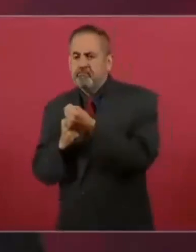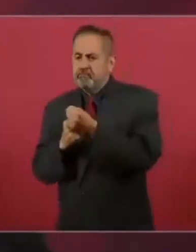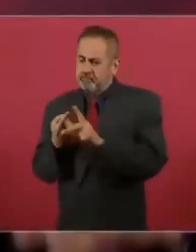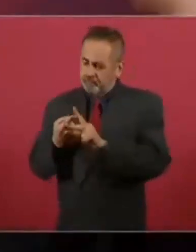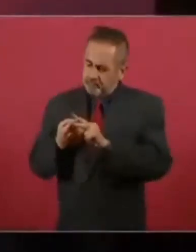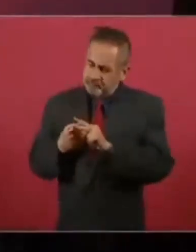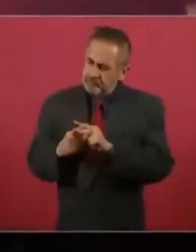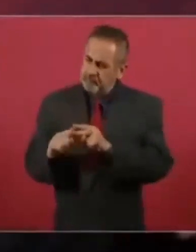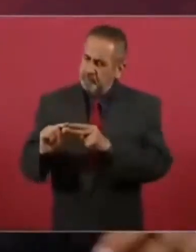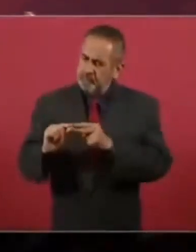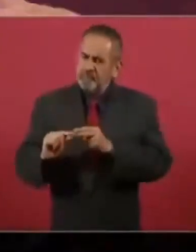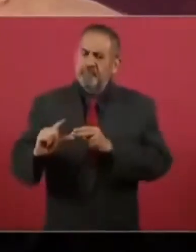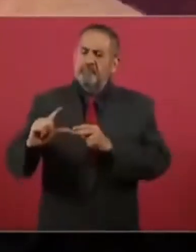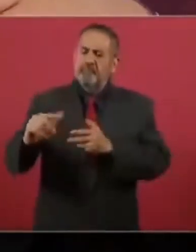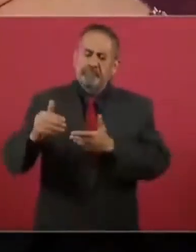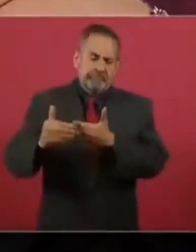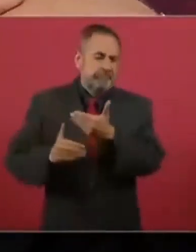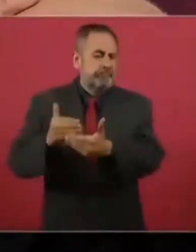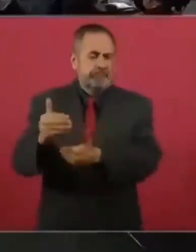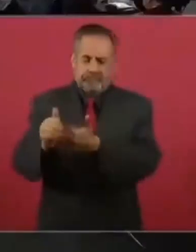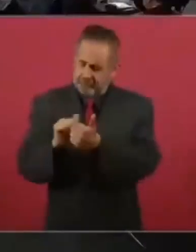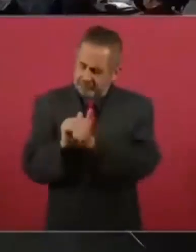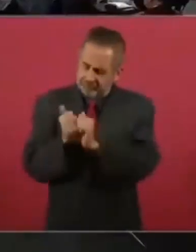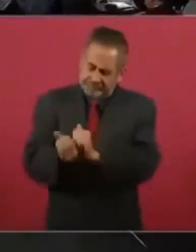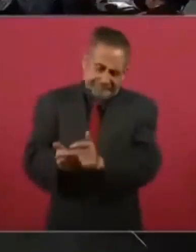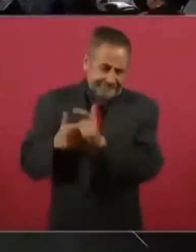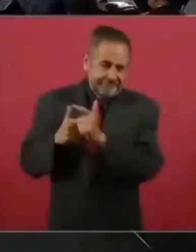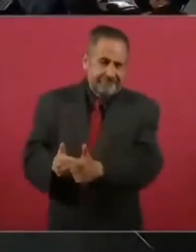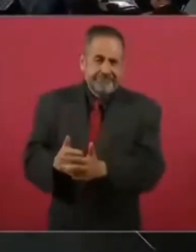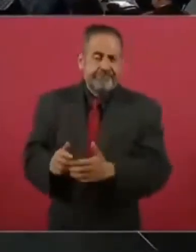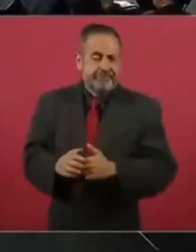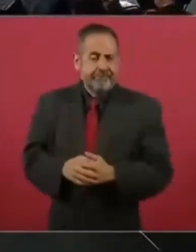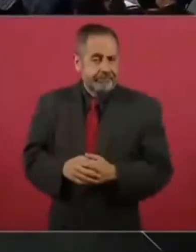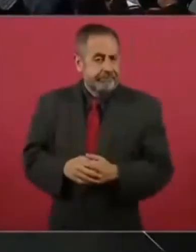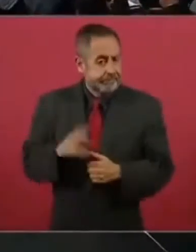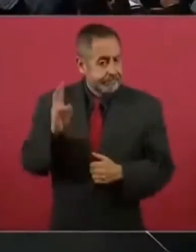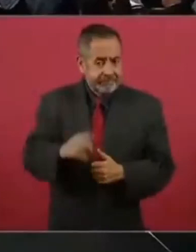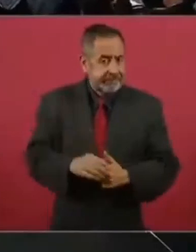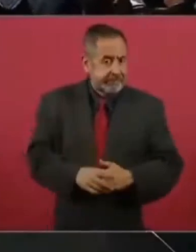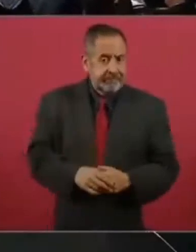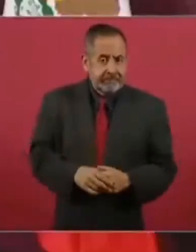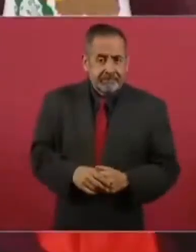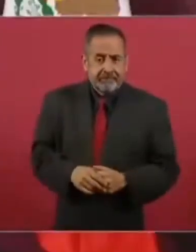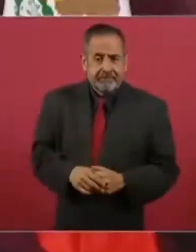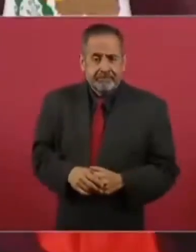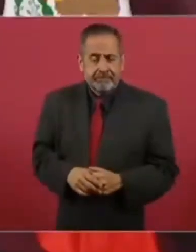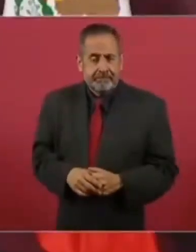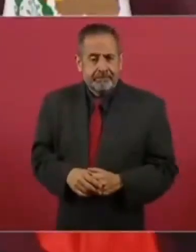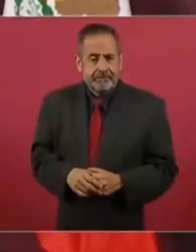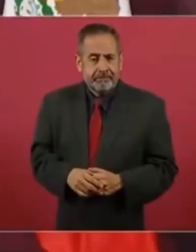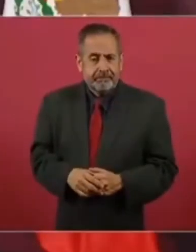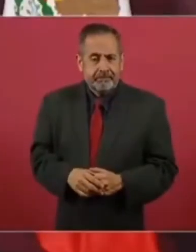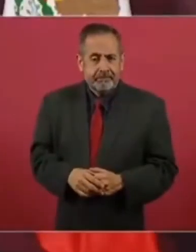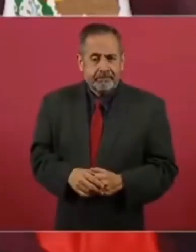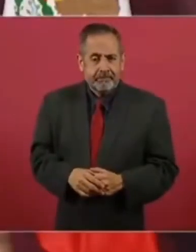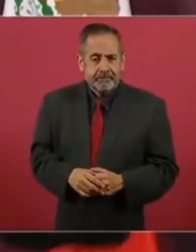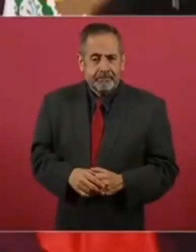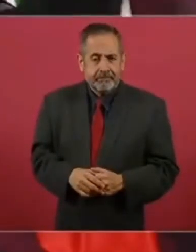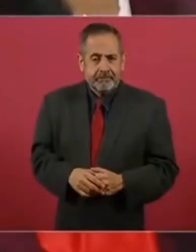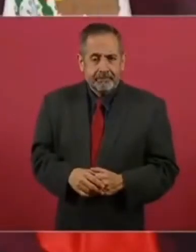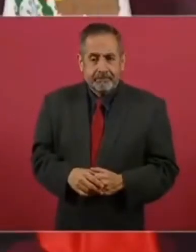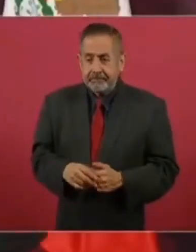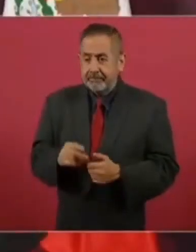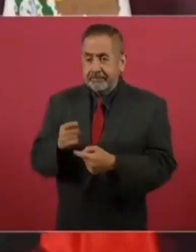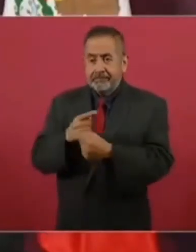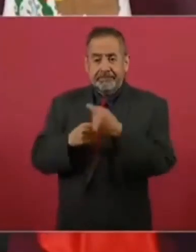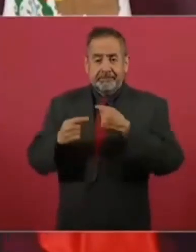Y que va a ser muy difícil de que